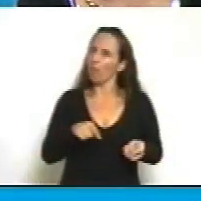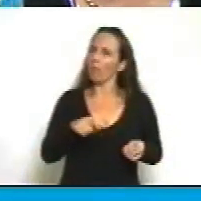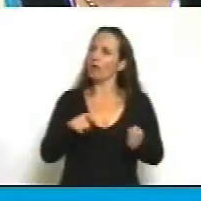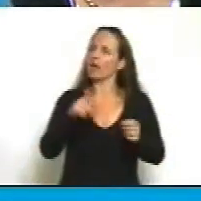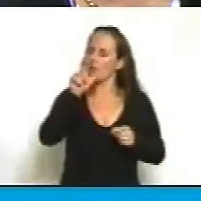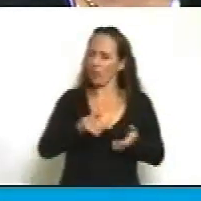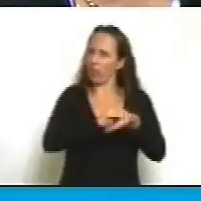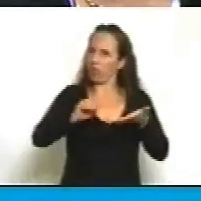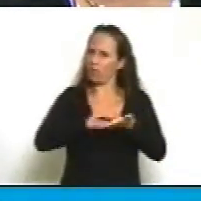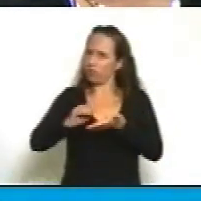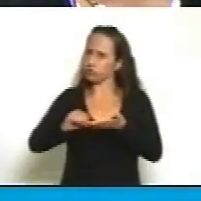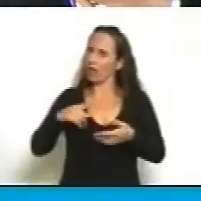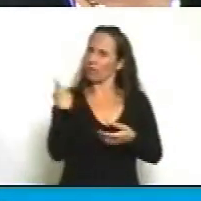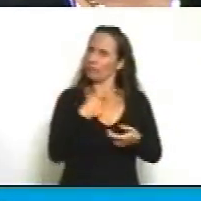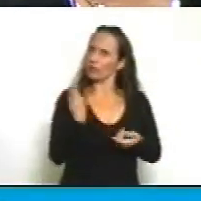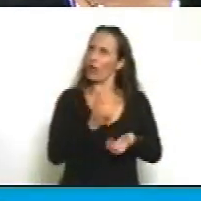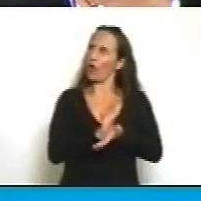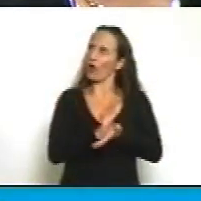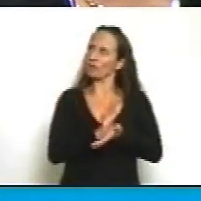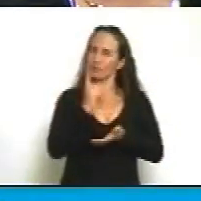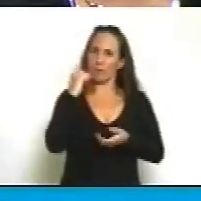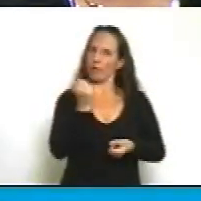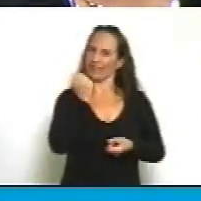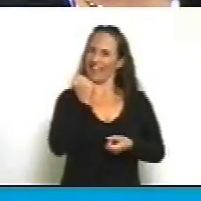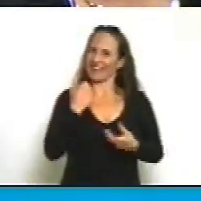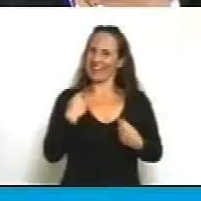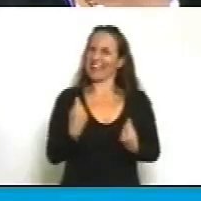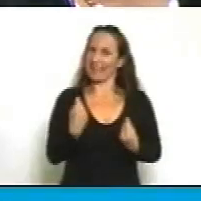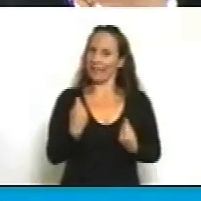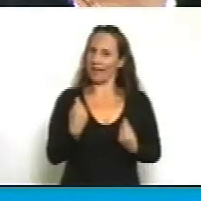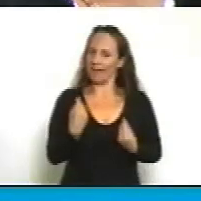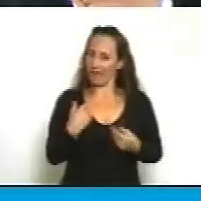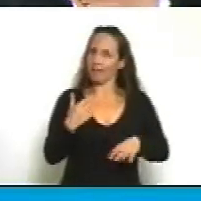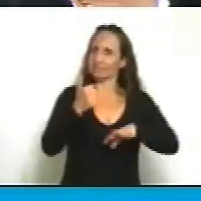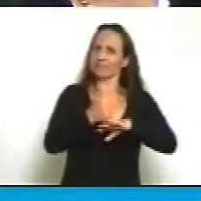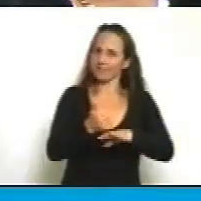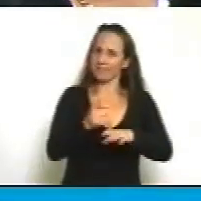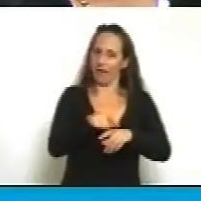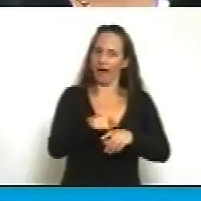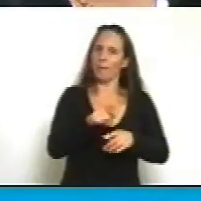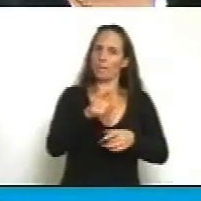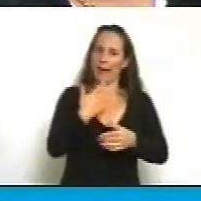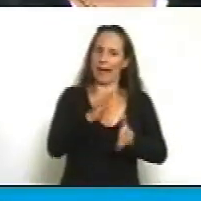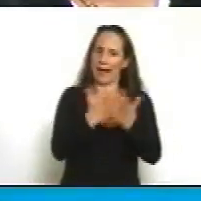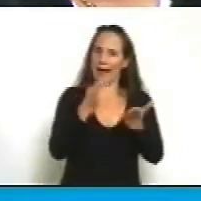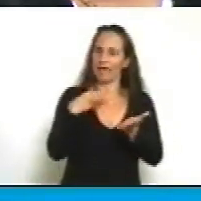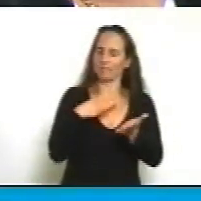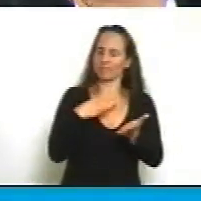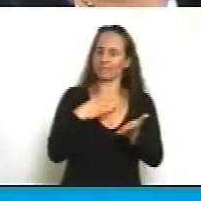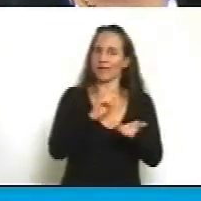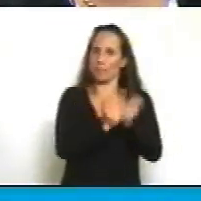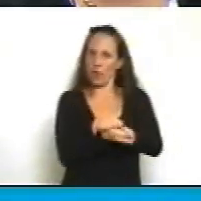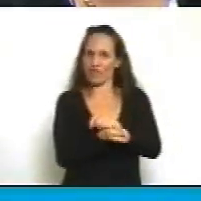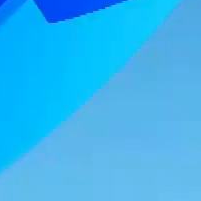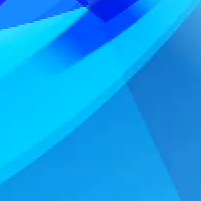legislador debería ser trascendente, que es la modificación y en este caso unificación del Código